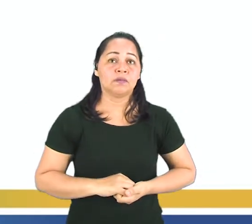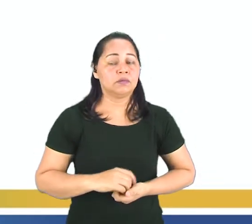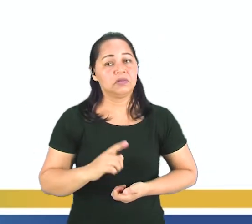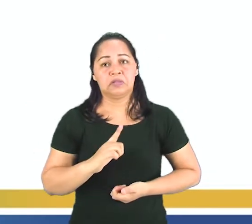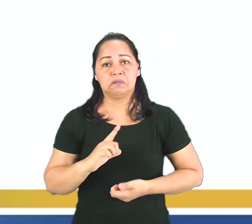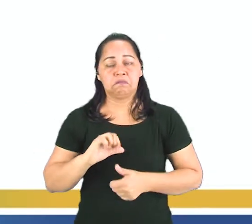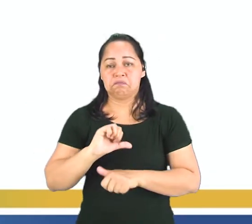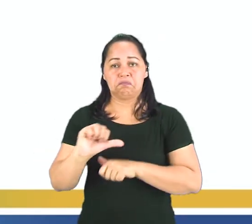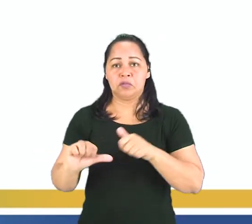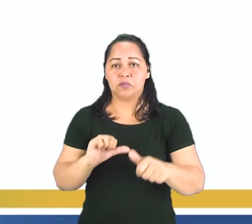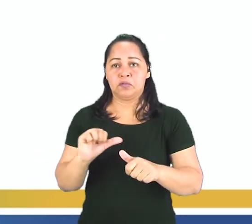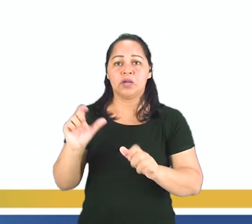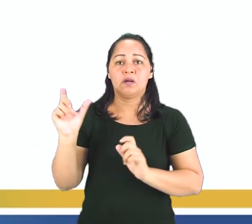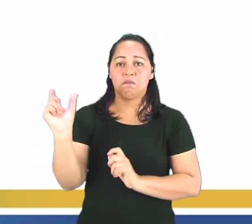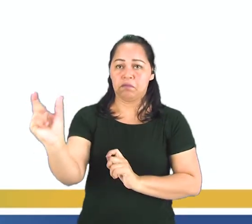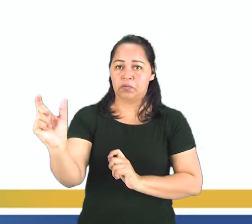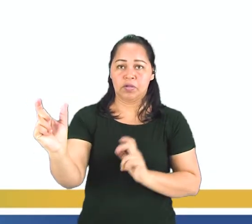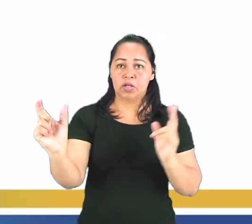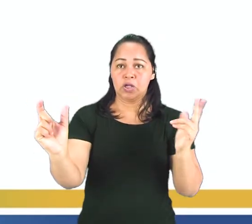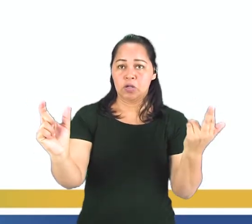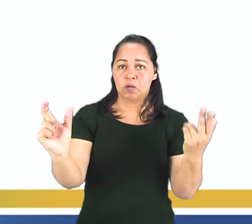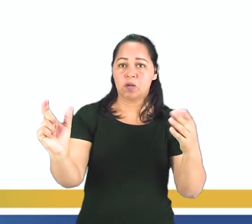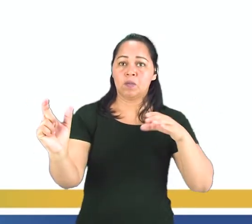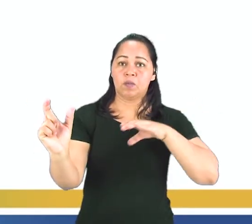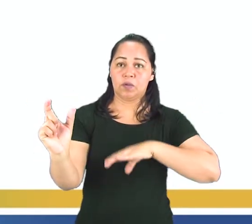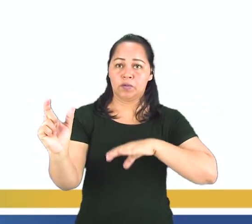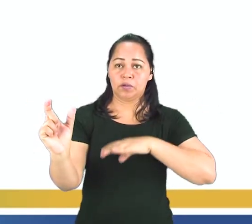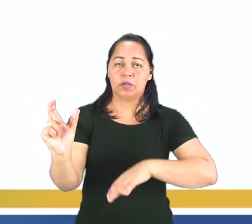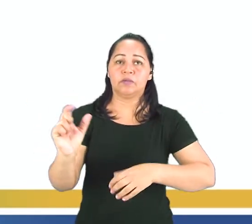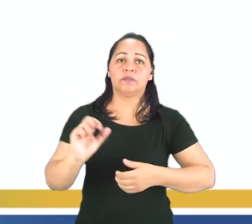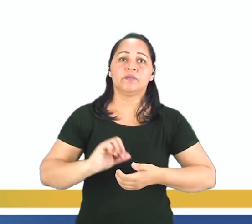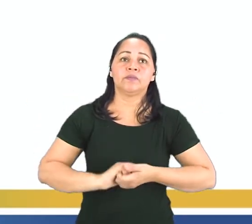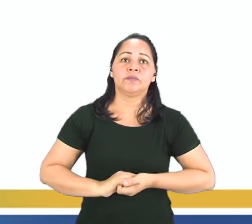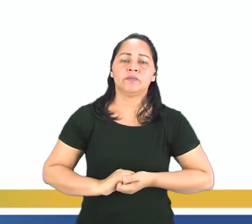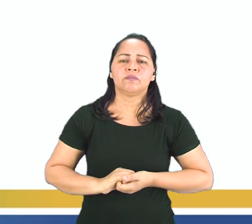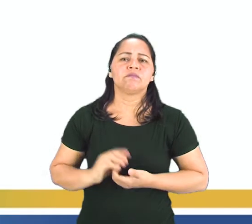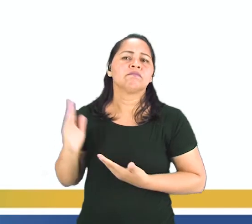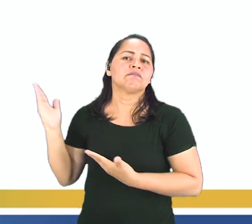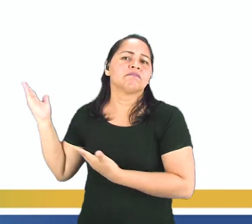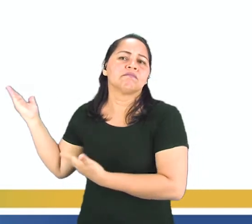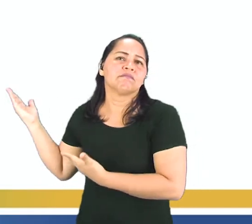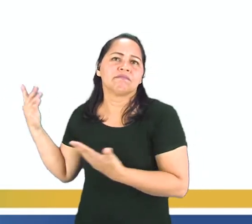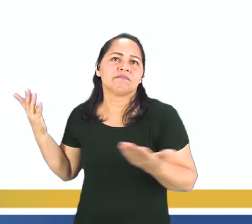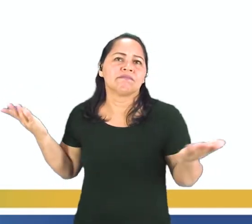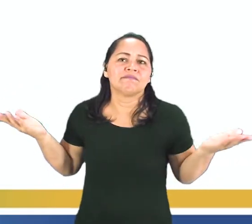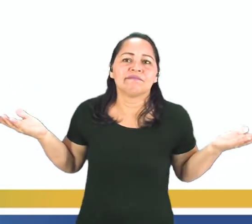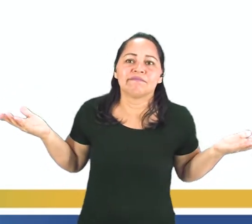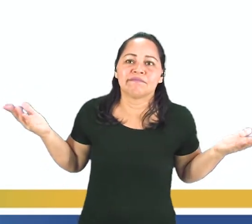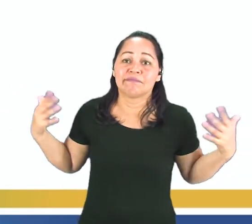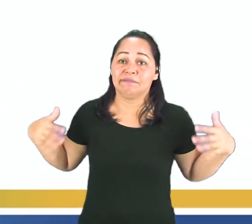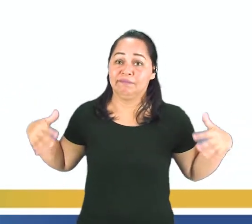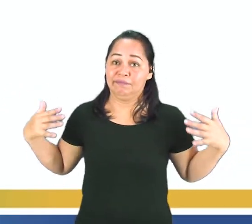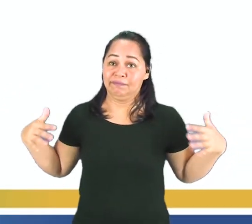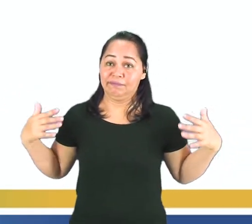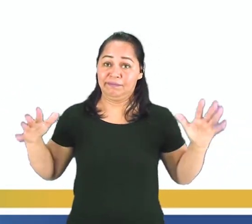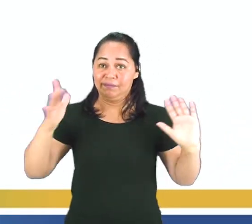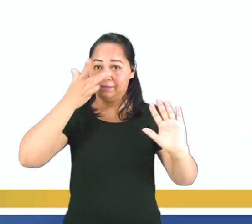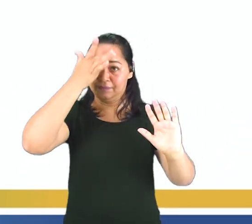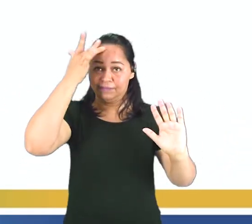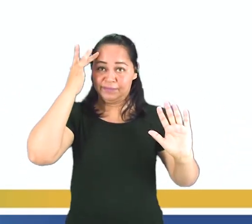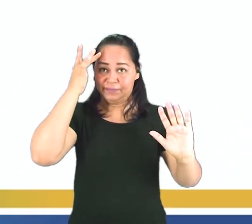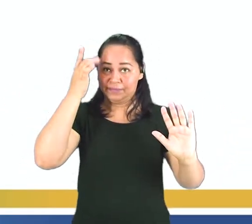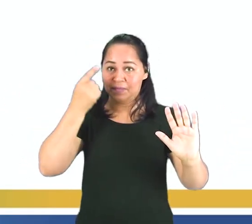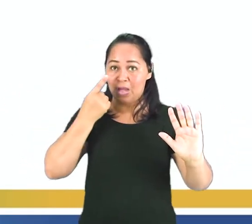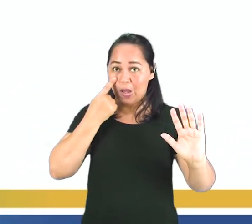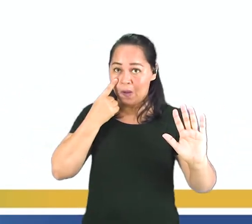No muda. Es el mismo. Seguimos. ¿Y esta? ¿Cómo se llama? Eita, pessoal. Prestem atención. Aquí yo